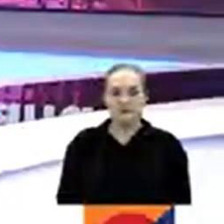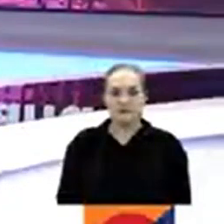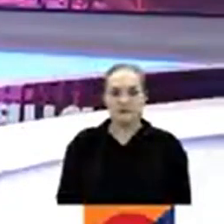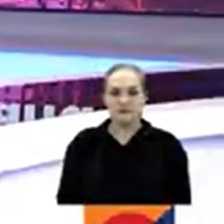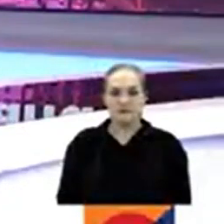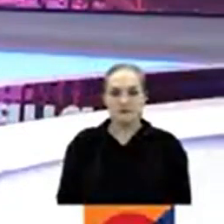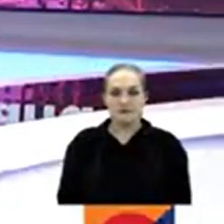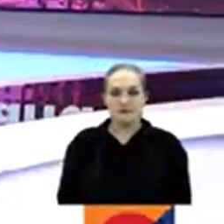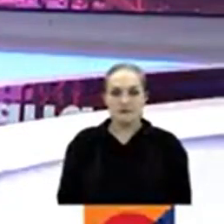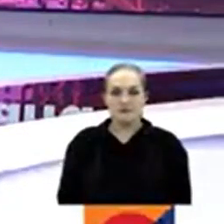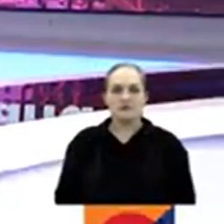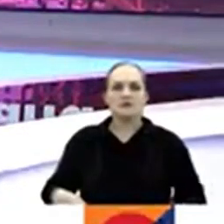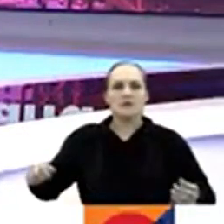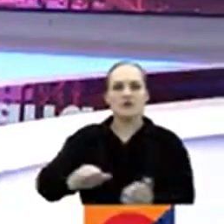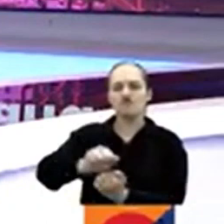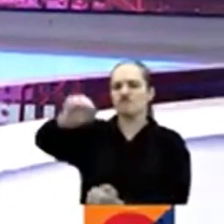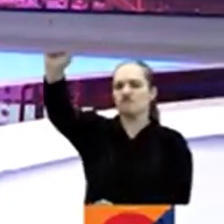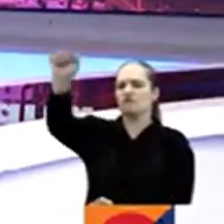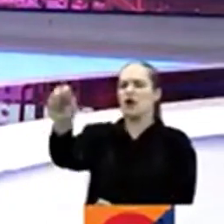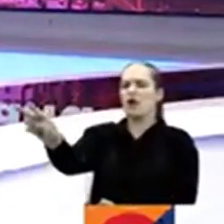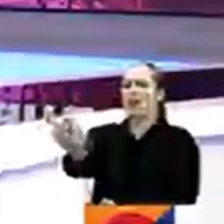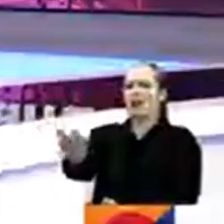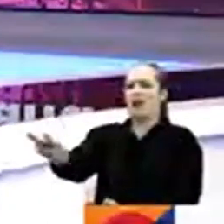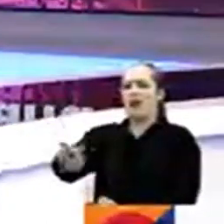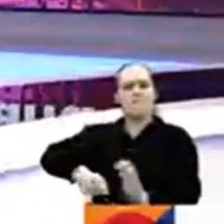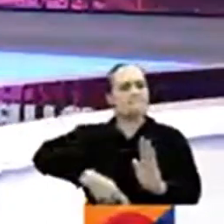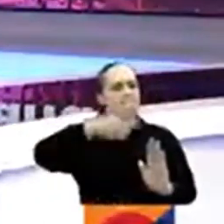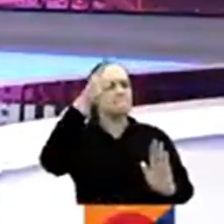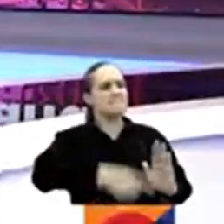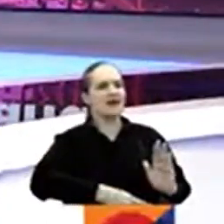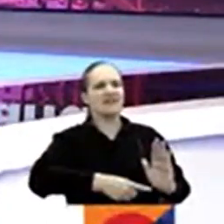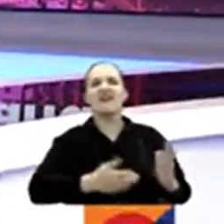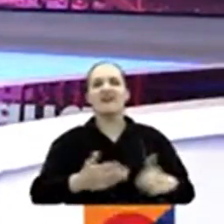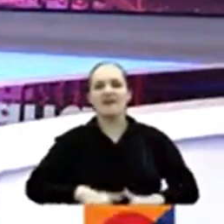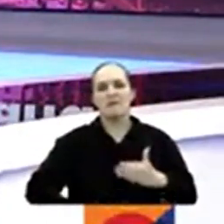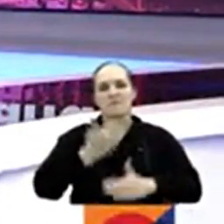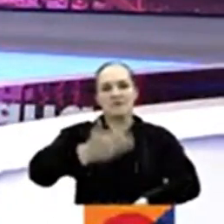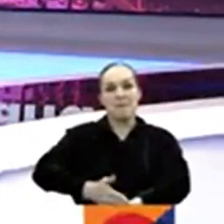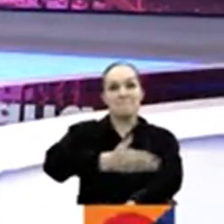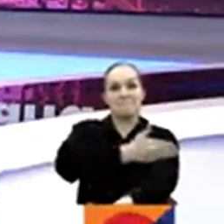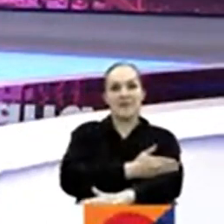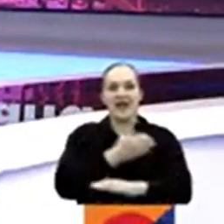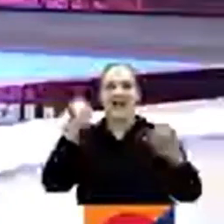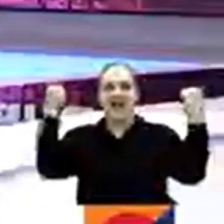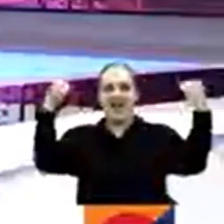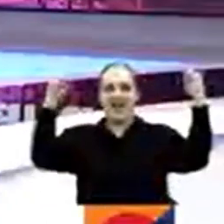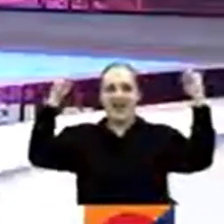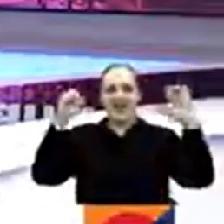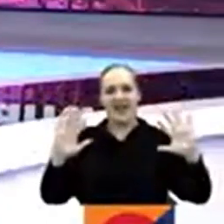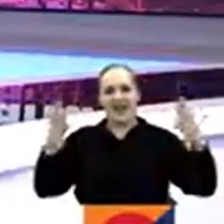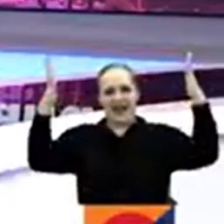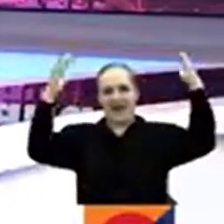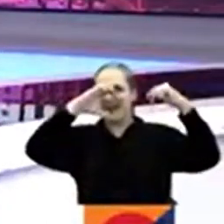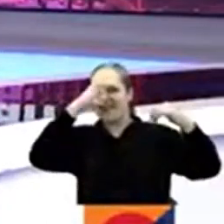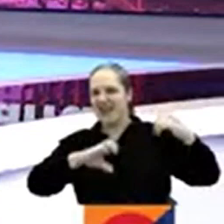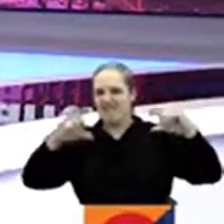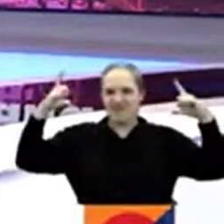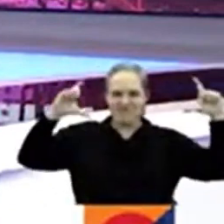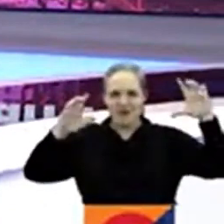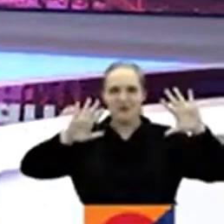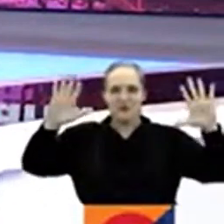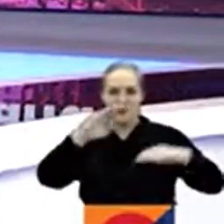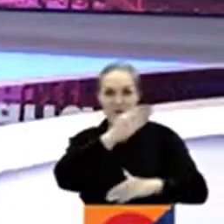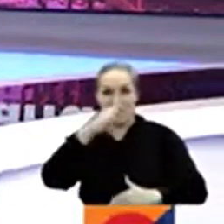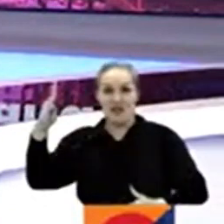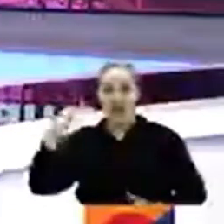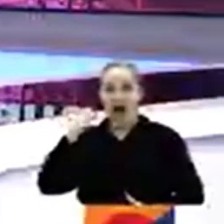Con la lectura del bando inició el precarnaval de Barranquilla. La reina del carnaval 2023, Natalia de Castro González,